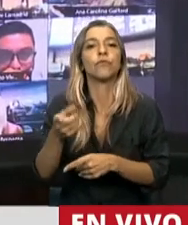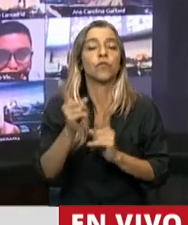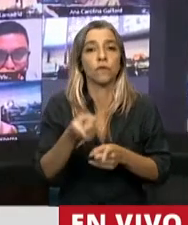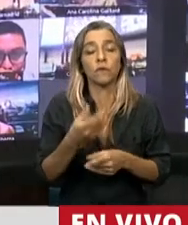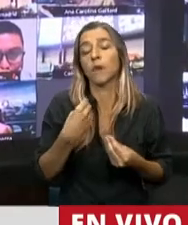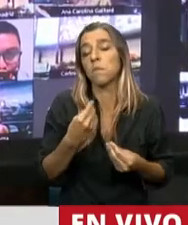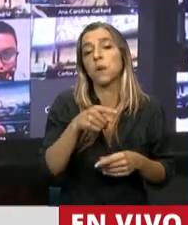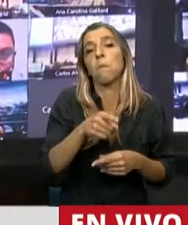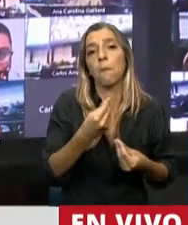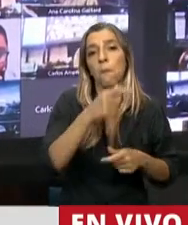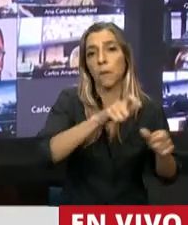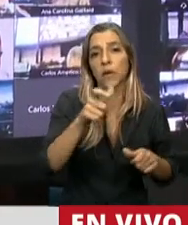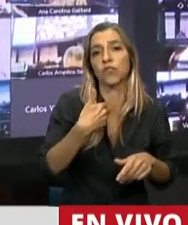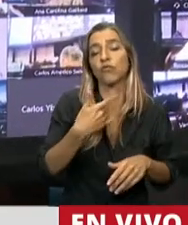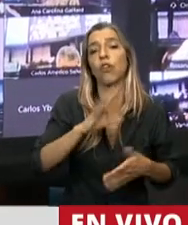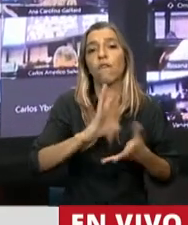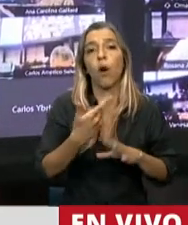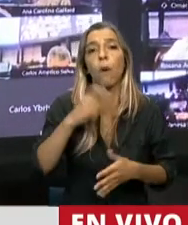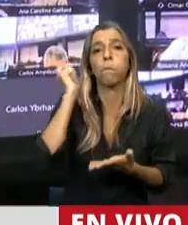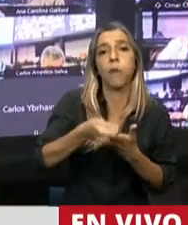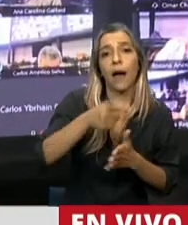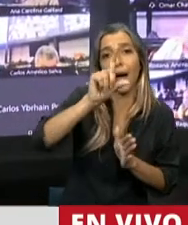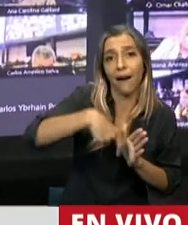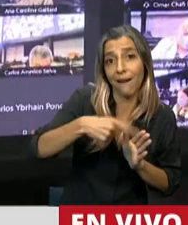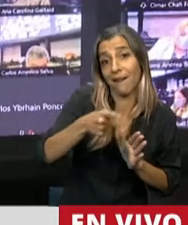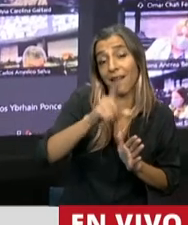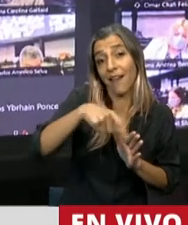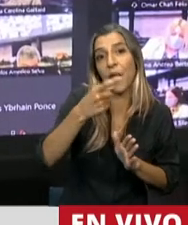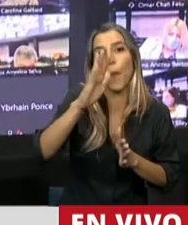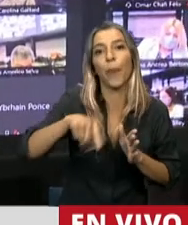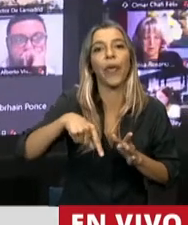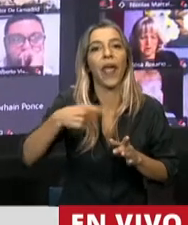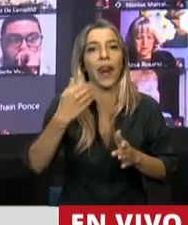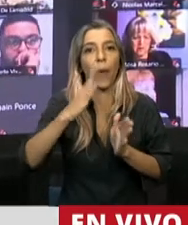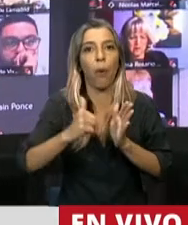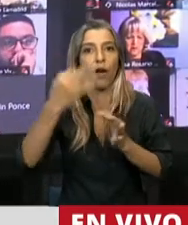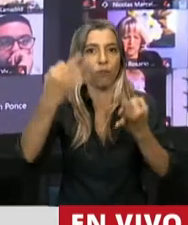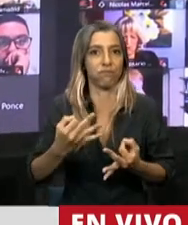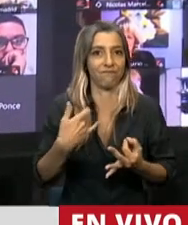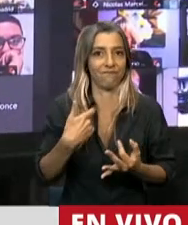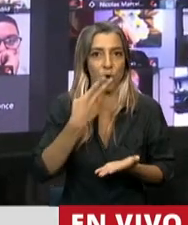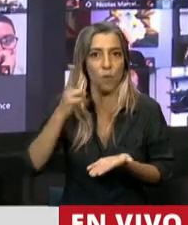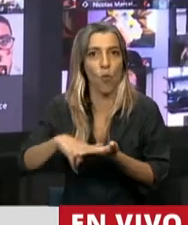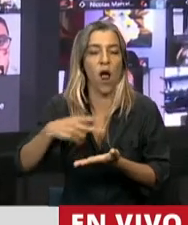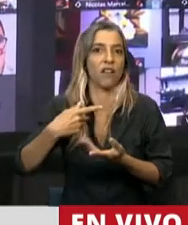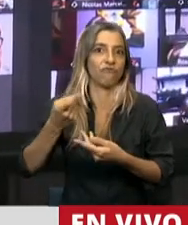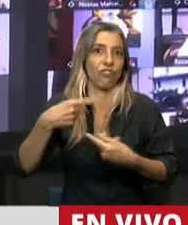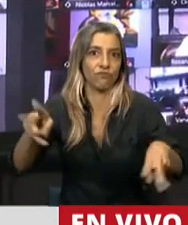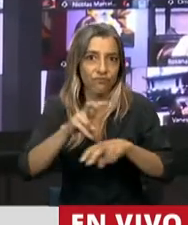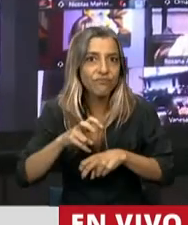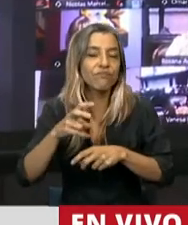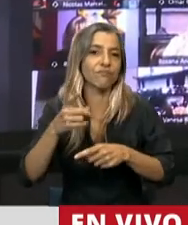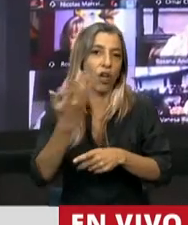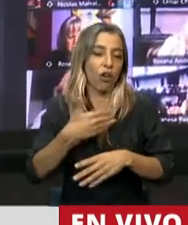pagos digitales, a blanquear operaciones, a formalizar la economía y un efecto positivo en la recaudación.